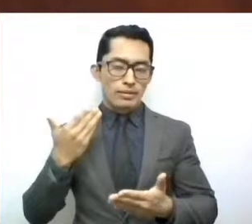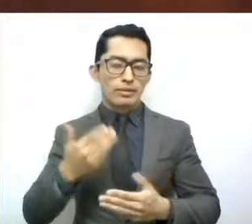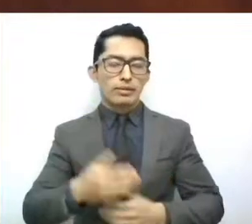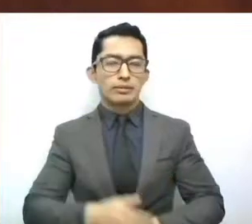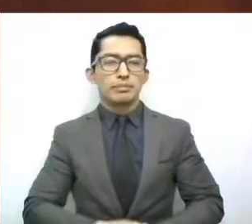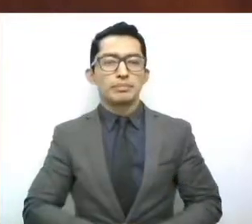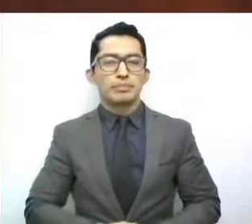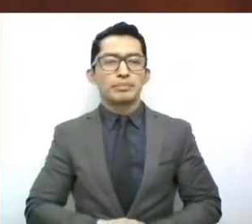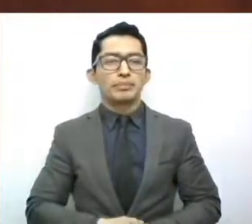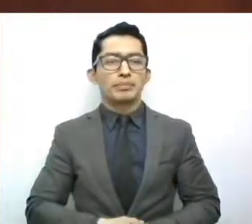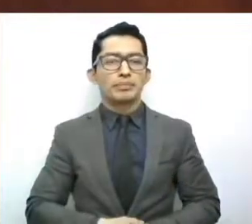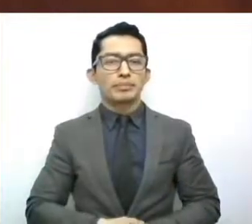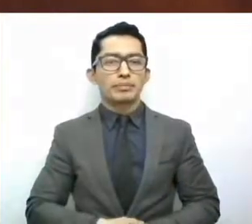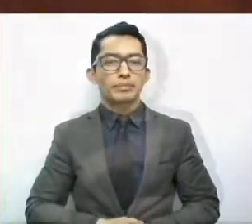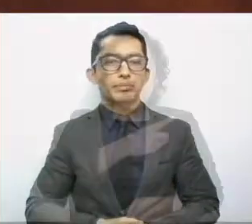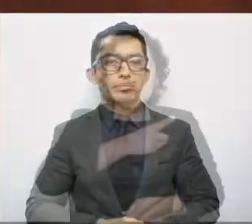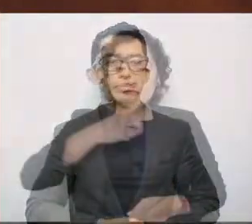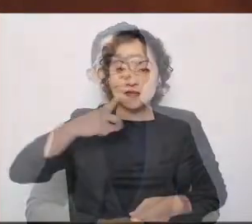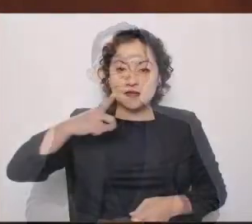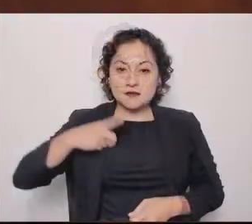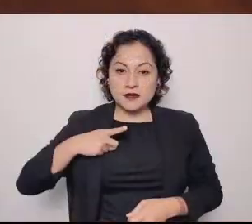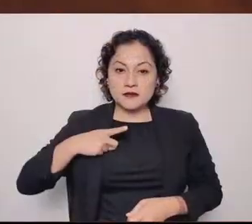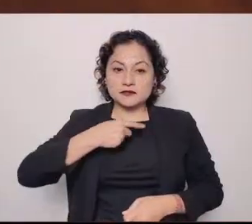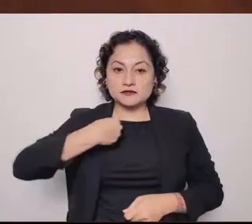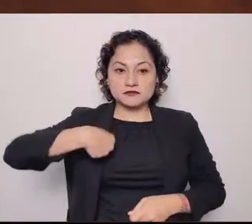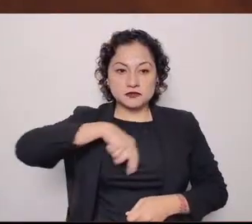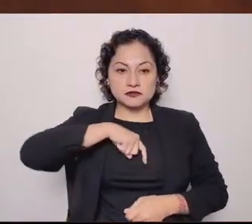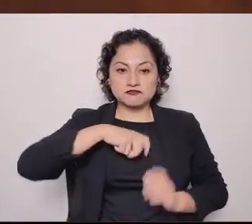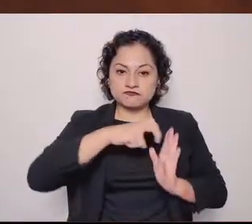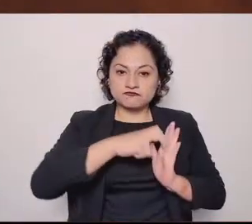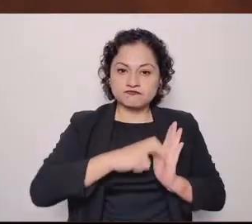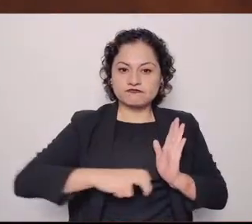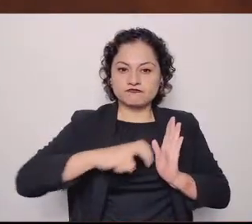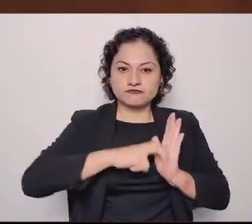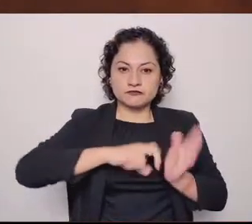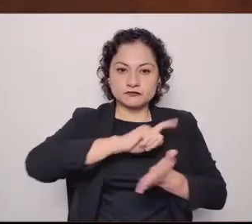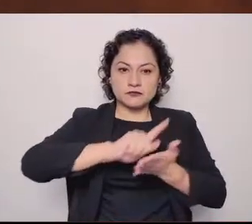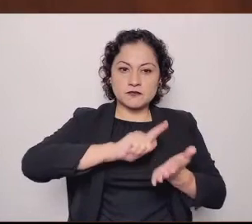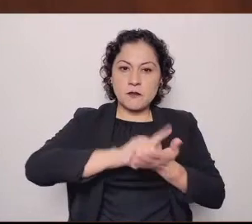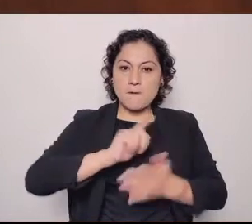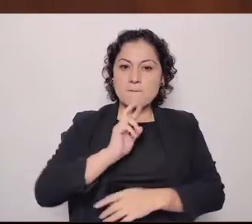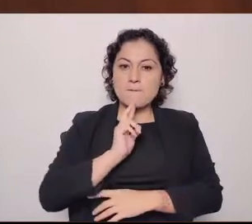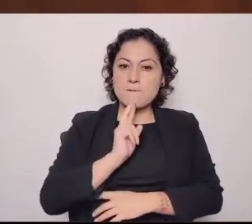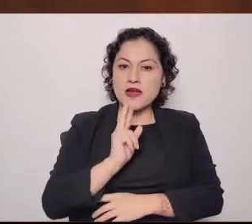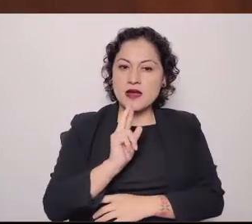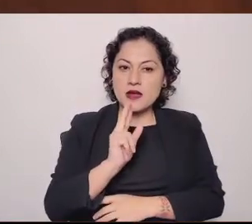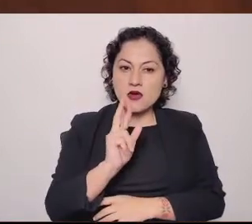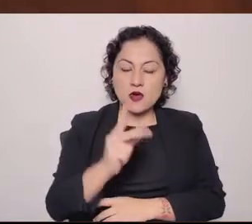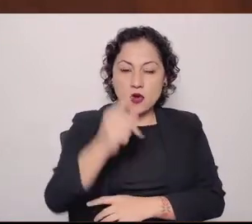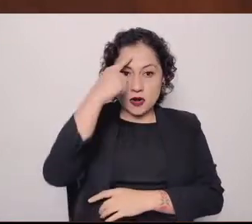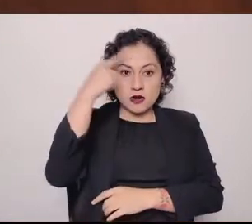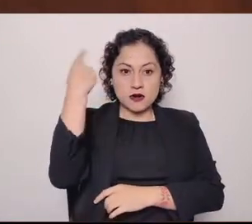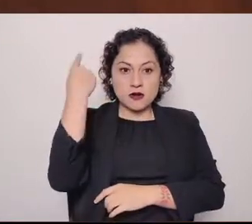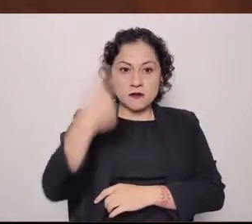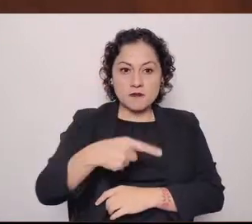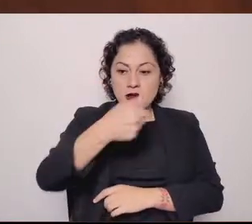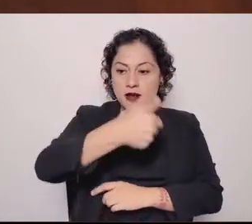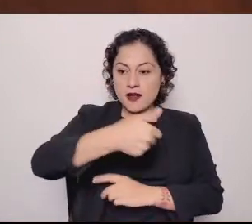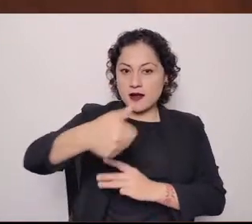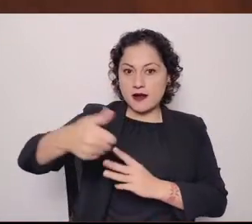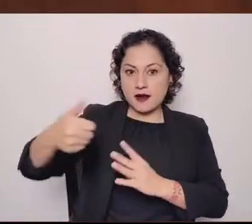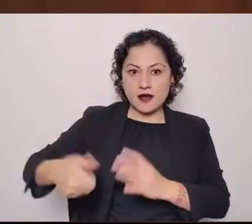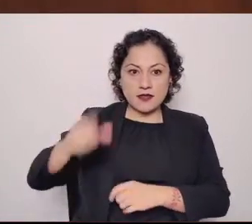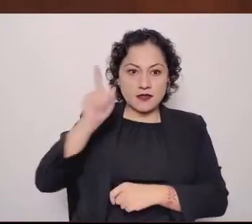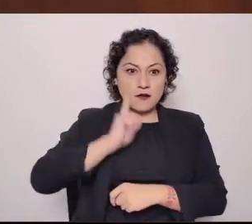políticas públicas y que impulsen y fortalezcan a cada una de las mujeres en nuestro Estado.